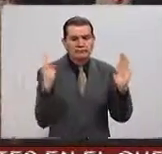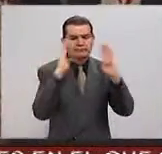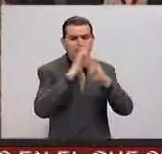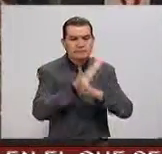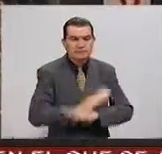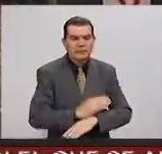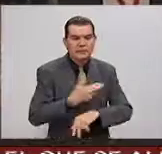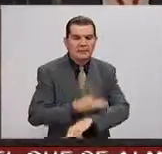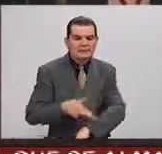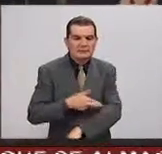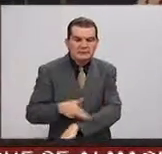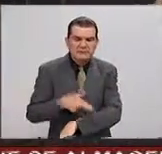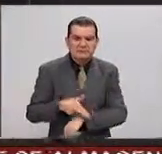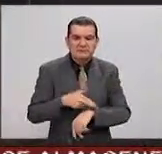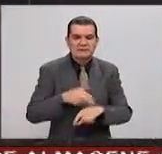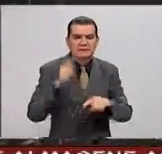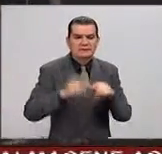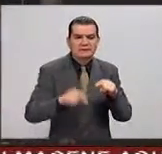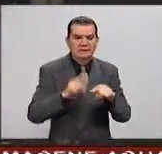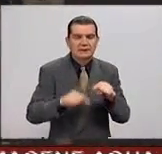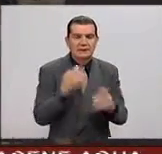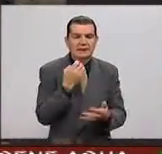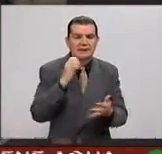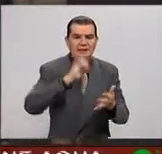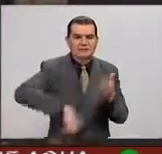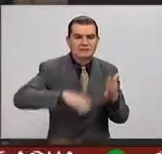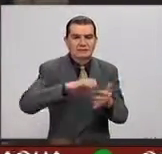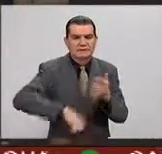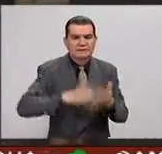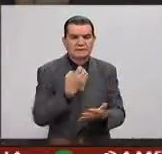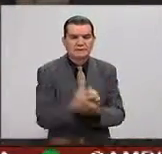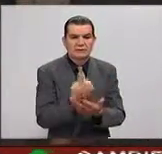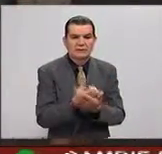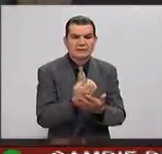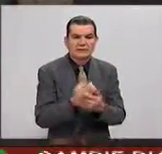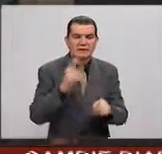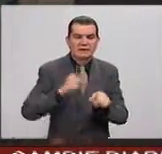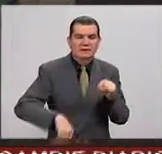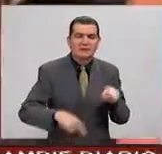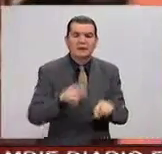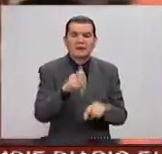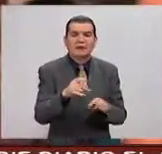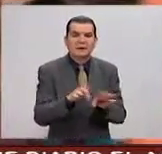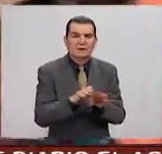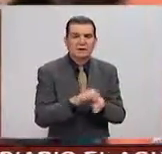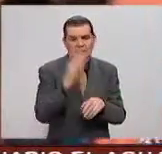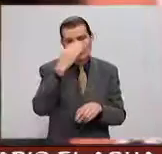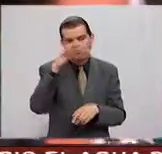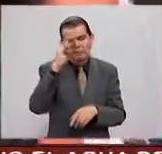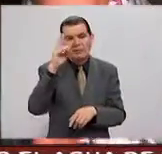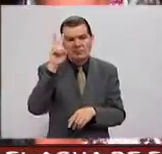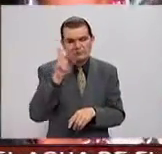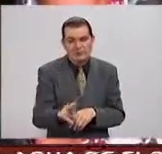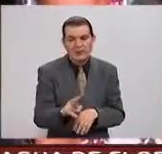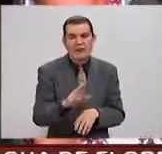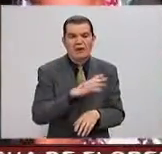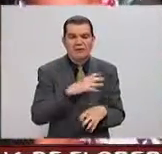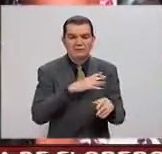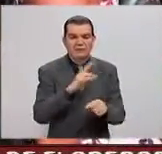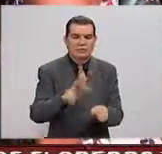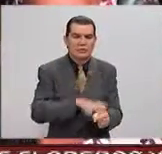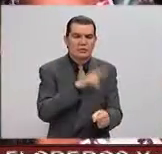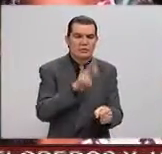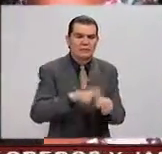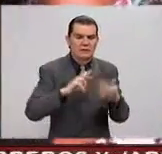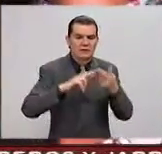para eliminar el bloqueo económico, el embargo, en Estados Unidos y Cuba, que es lo que realmente va a permitir la normalización